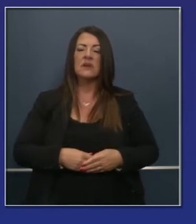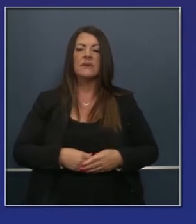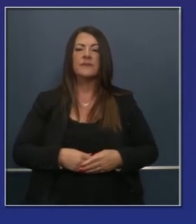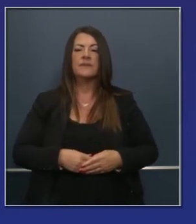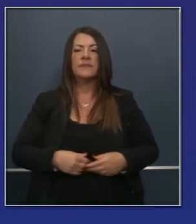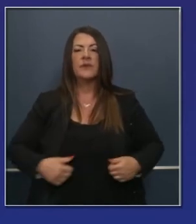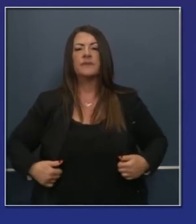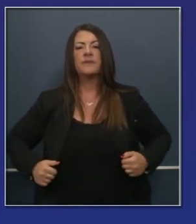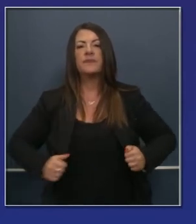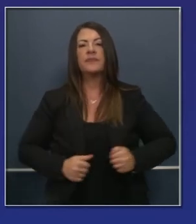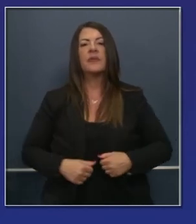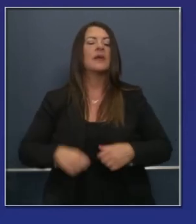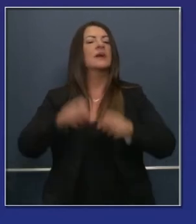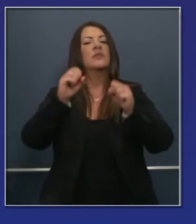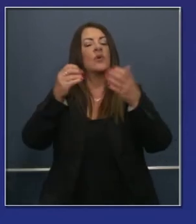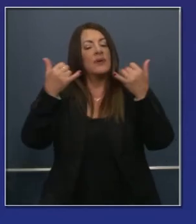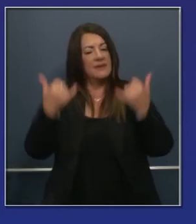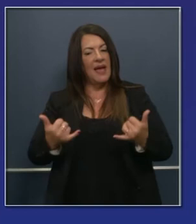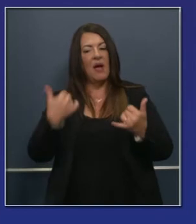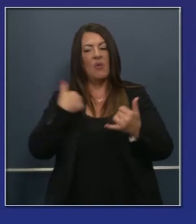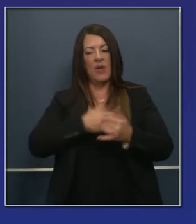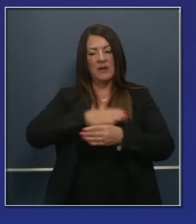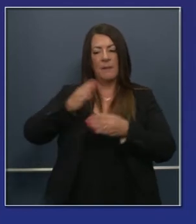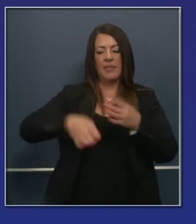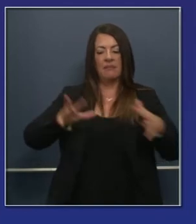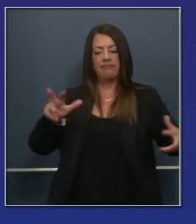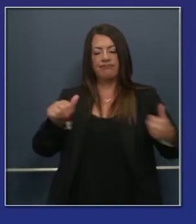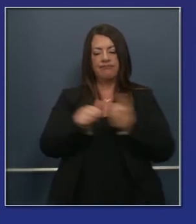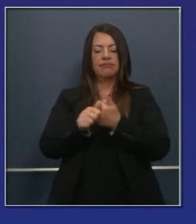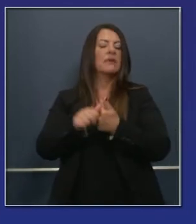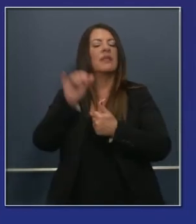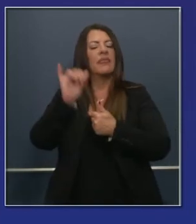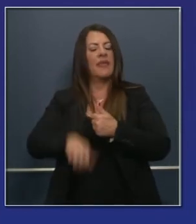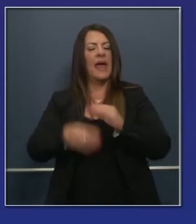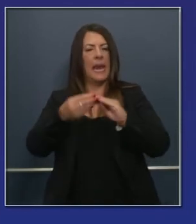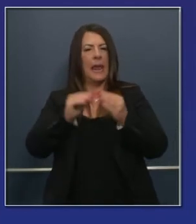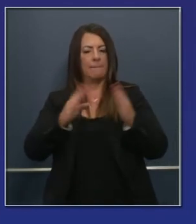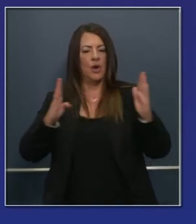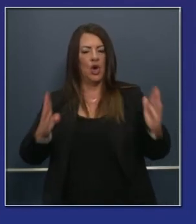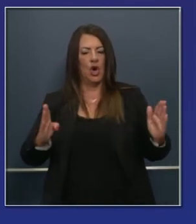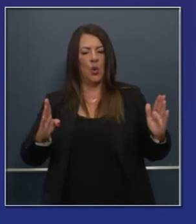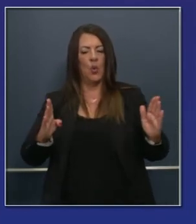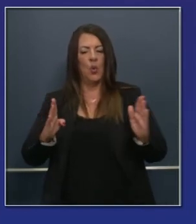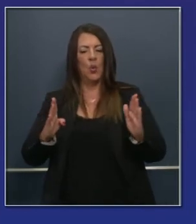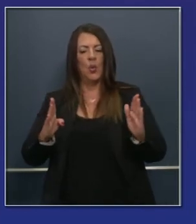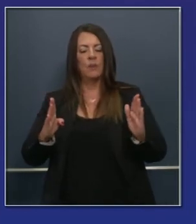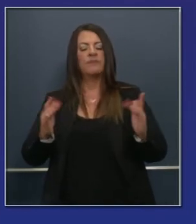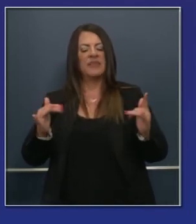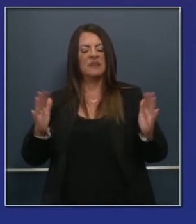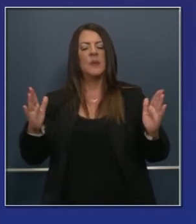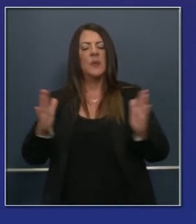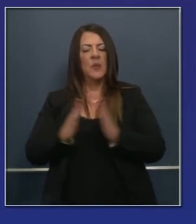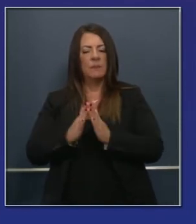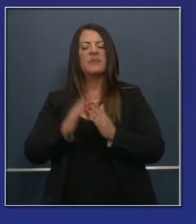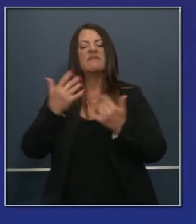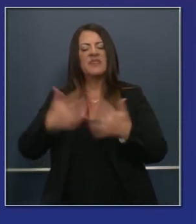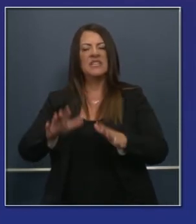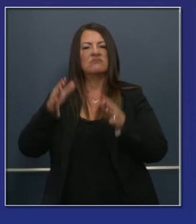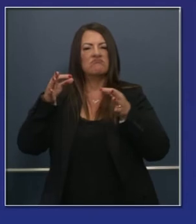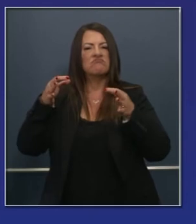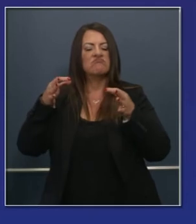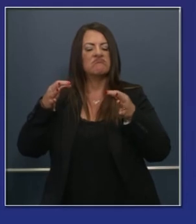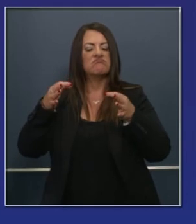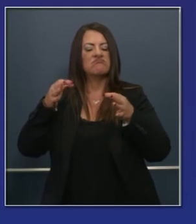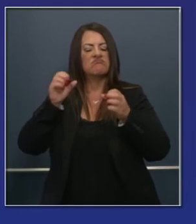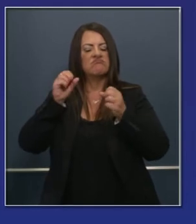esfuerzo al 100% de lidiar con los números acumulados o retrasados y eso es